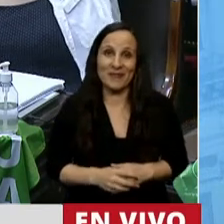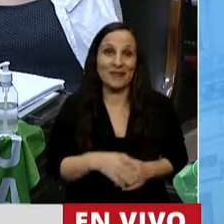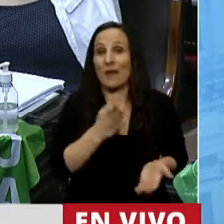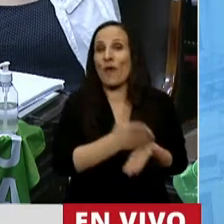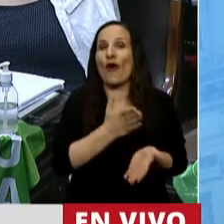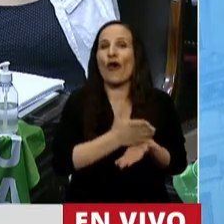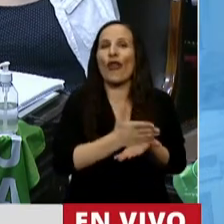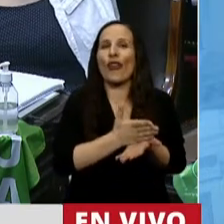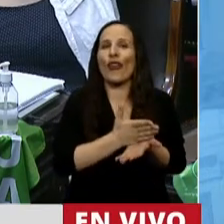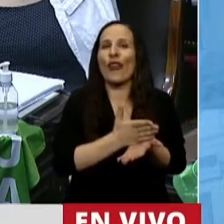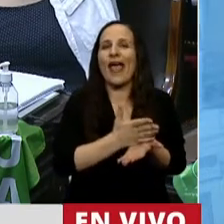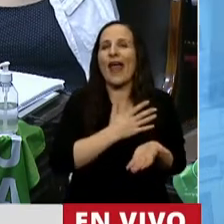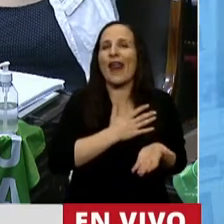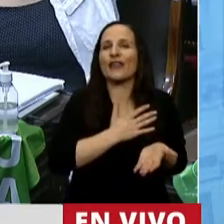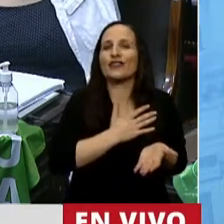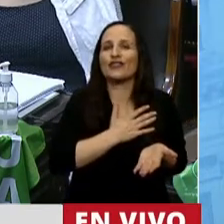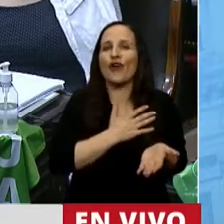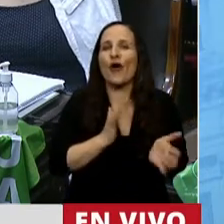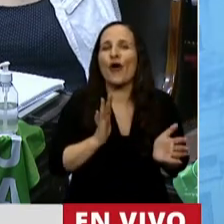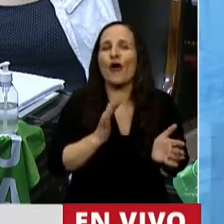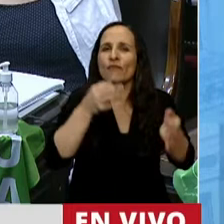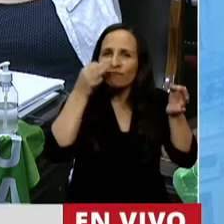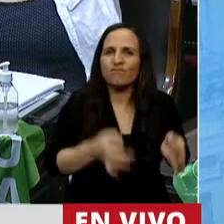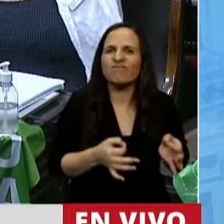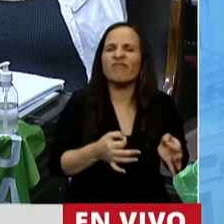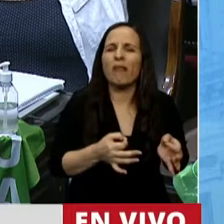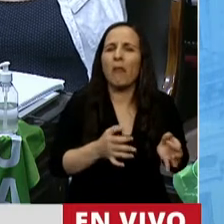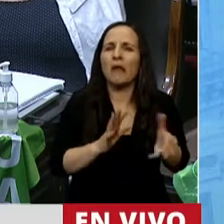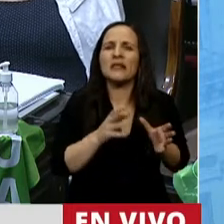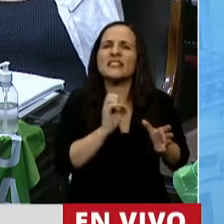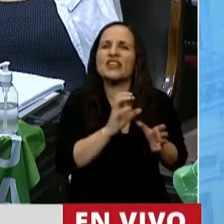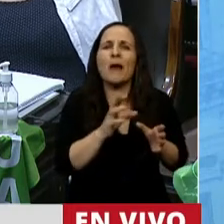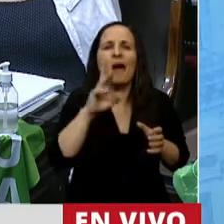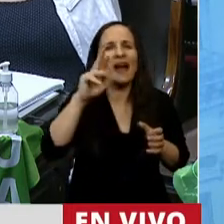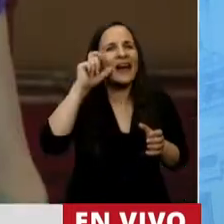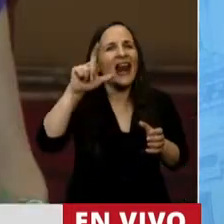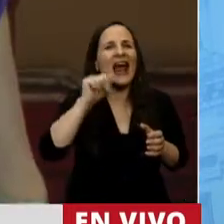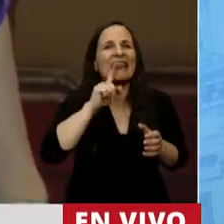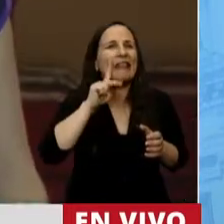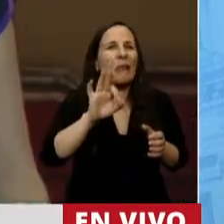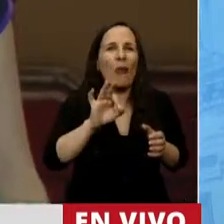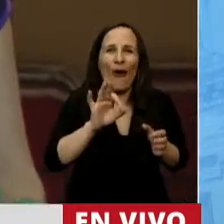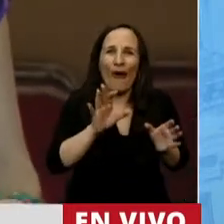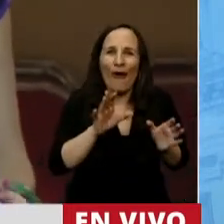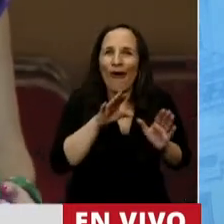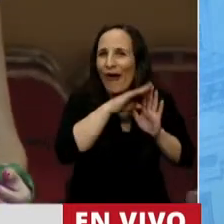un derecho en términos relativos con el conjunto de derechos que están